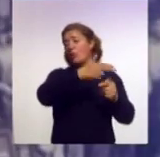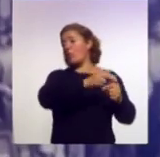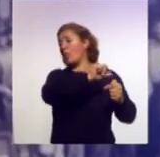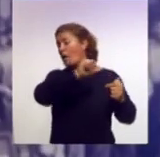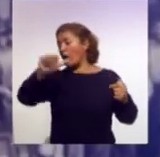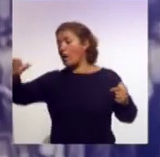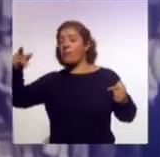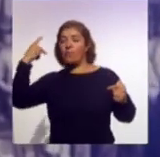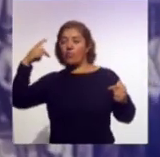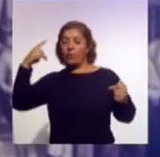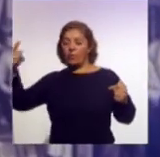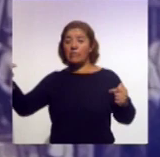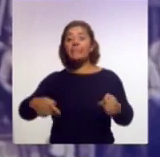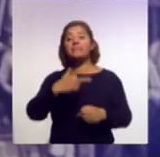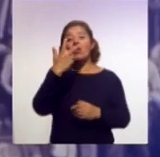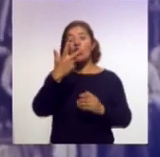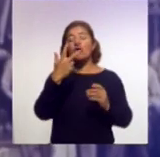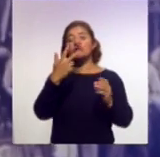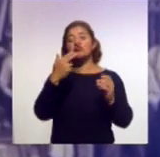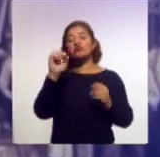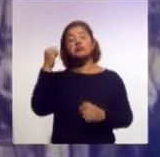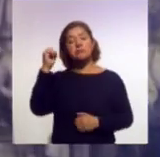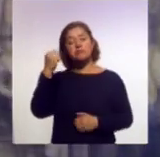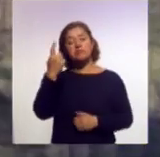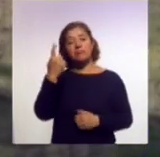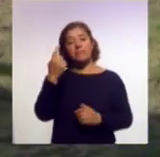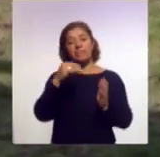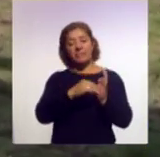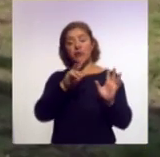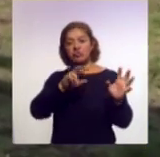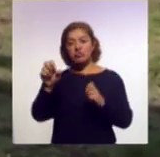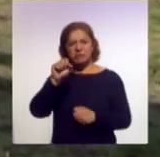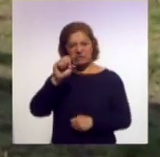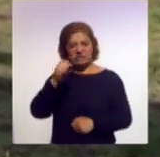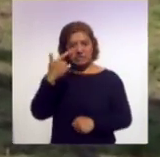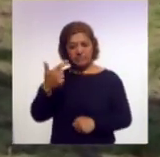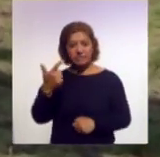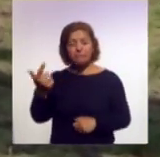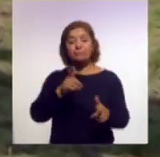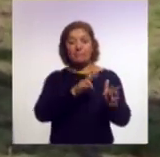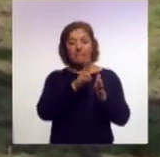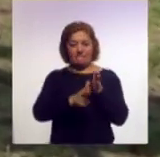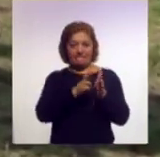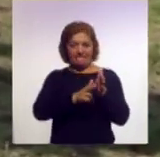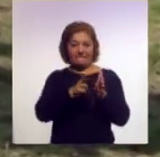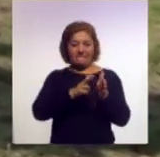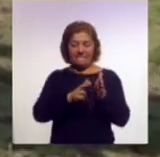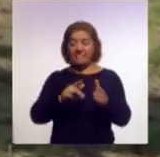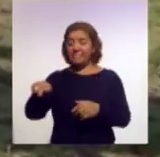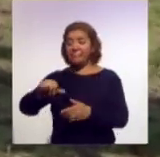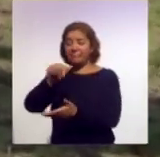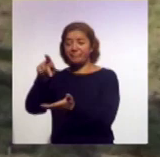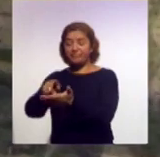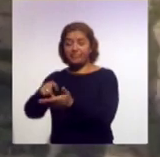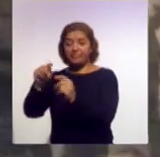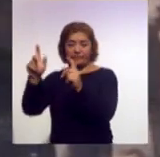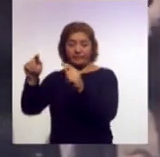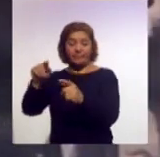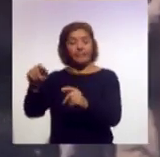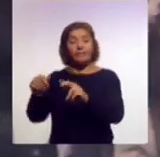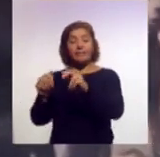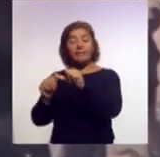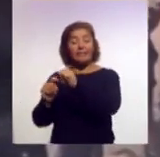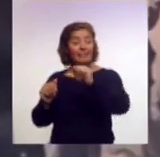datan que el 8 de septiembre de 1867 ya corría el tren en el tramo Apisaco-Tlaxcala hasta Perote-Veracruz a una